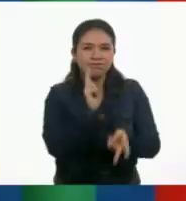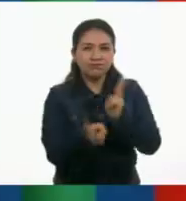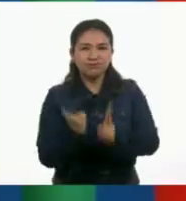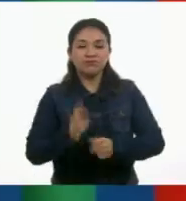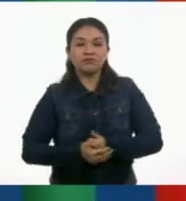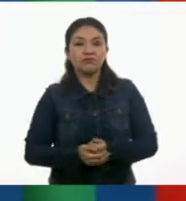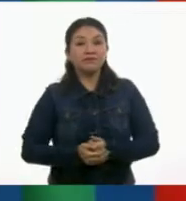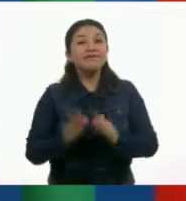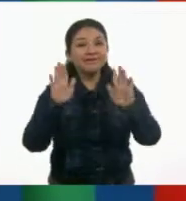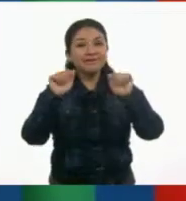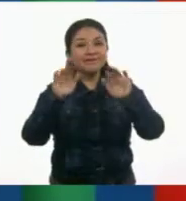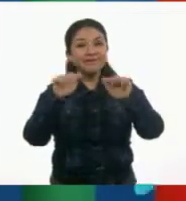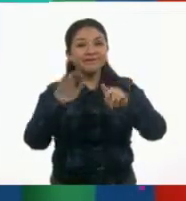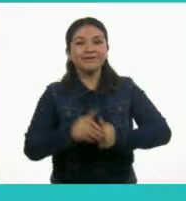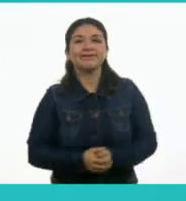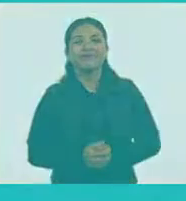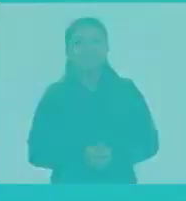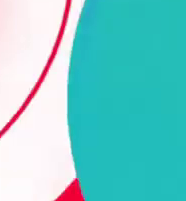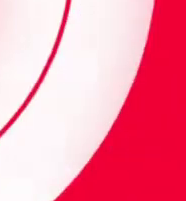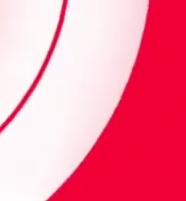Hasta la próxima.